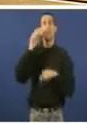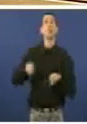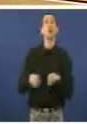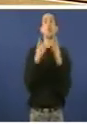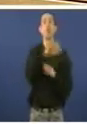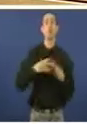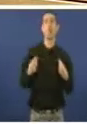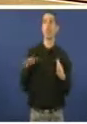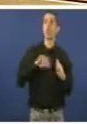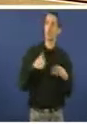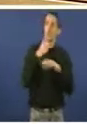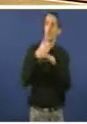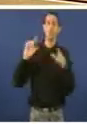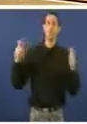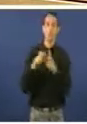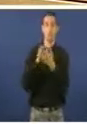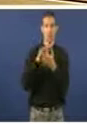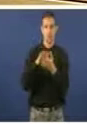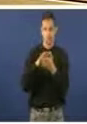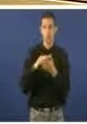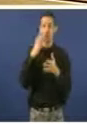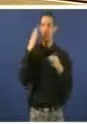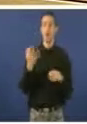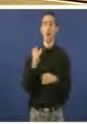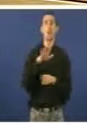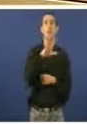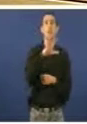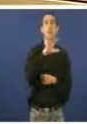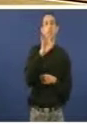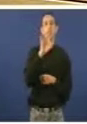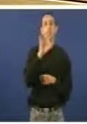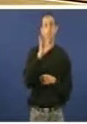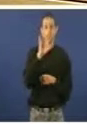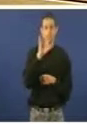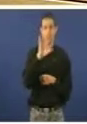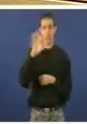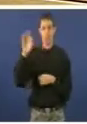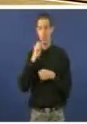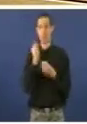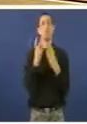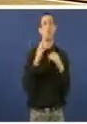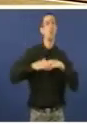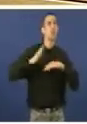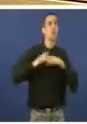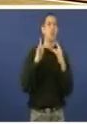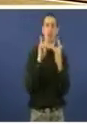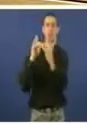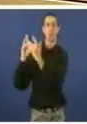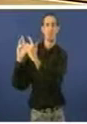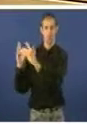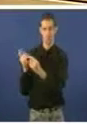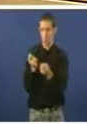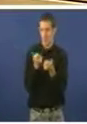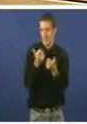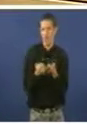Ou cando elevan na lei de acompañamento de 50 a 100 o número mínimo de camas para os hospitais contaren cun servicio propio